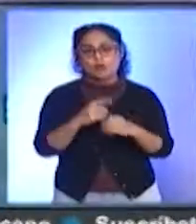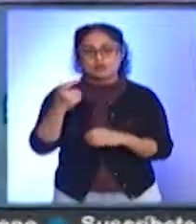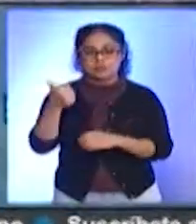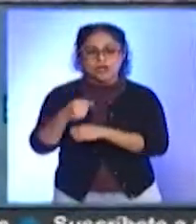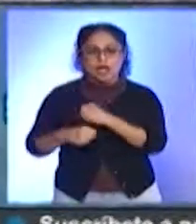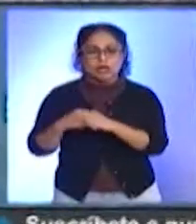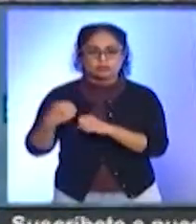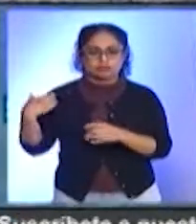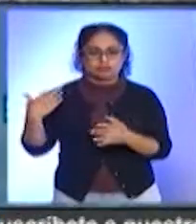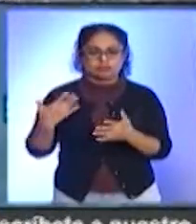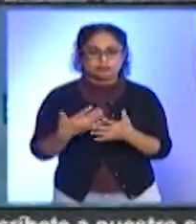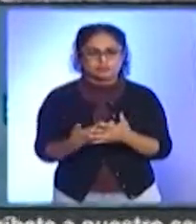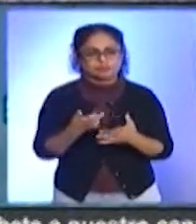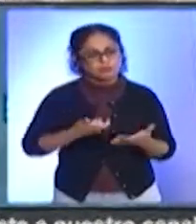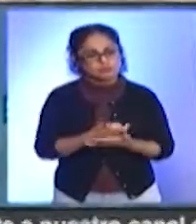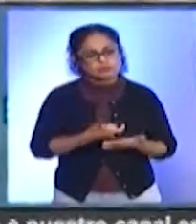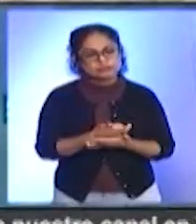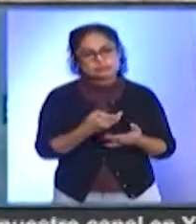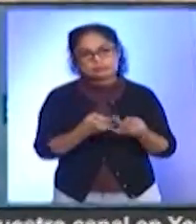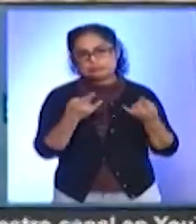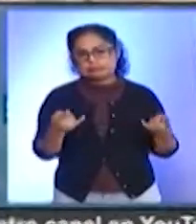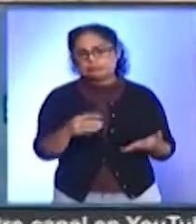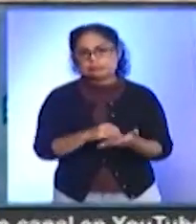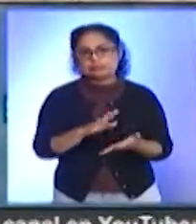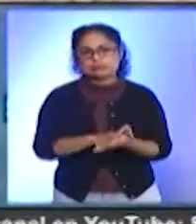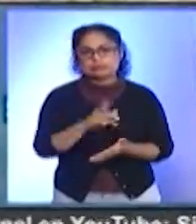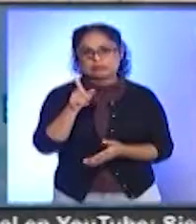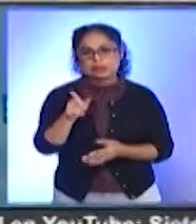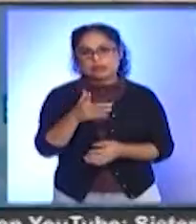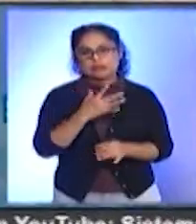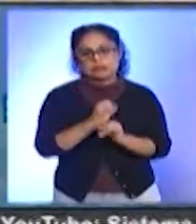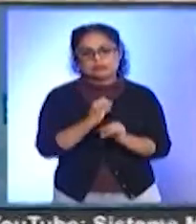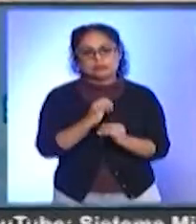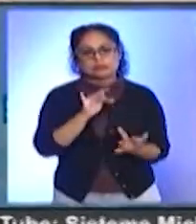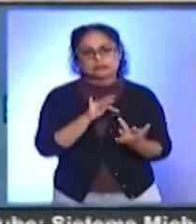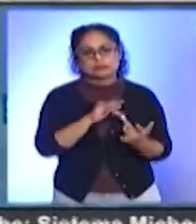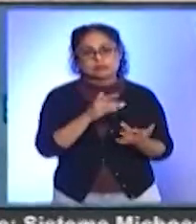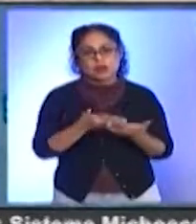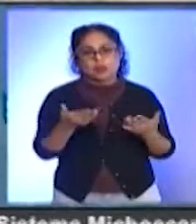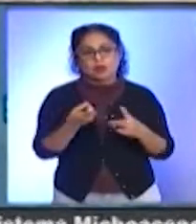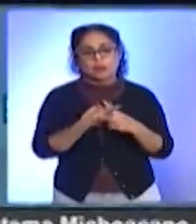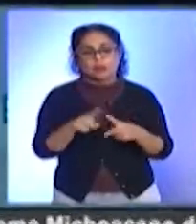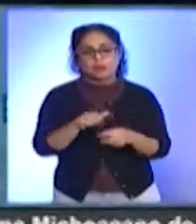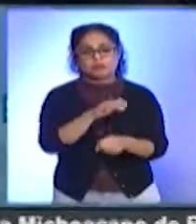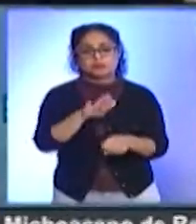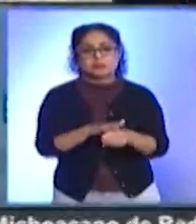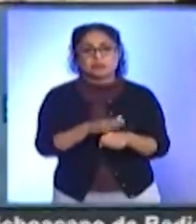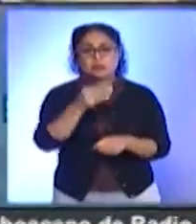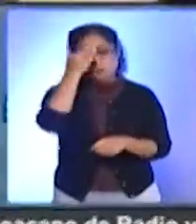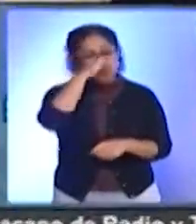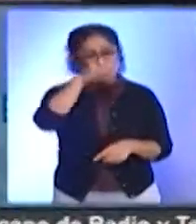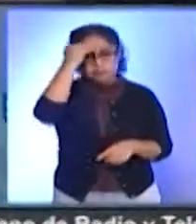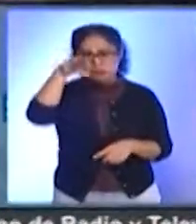una inversión, dijo, histórica. En un mensaje difundido a través de sus redes sociales, mencionó que al inicio de su administración existían cientos de obras en